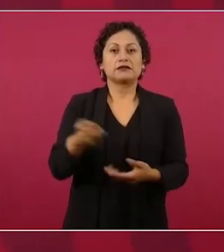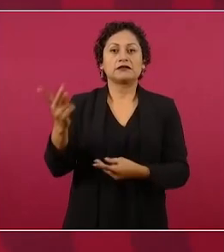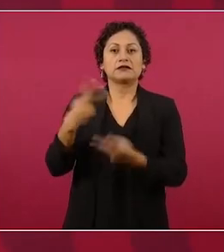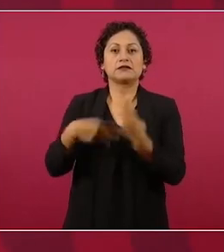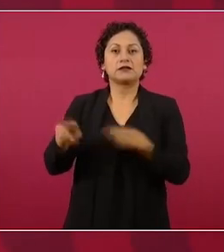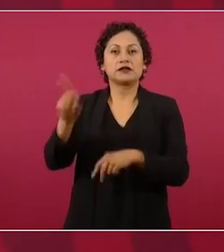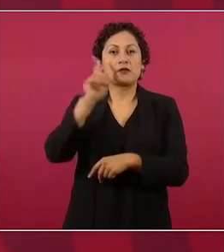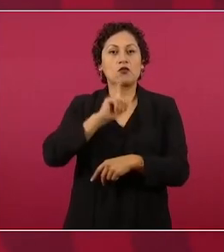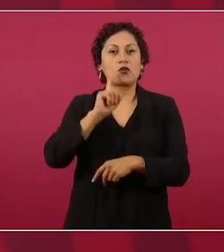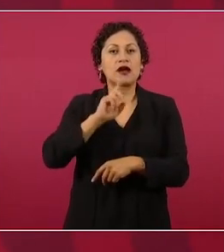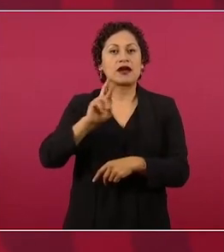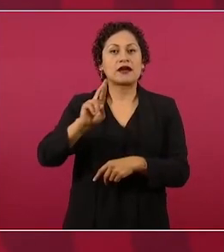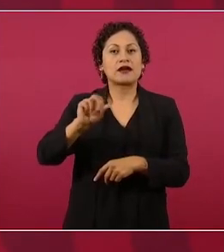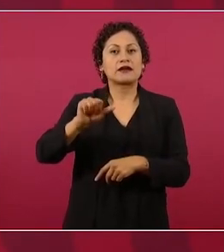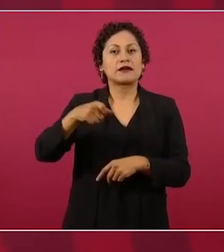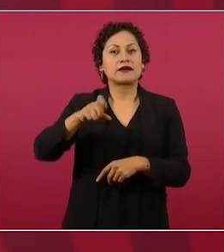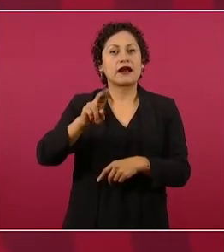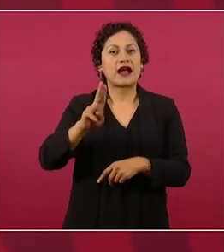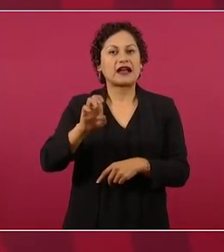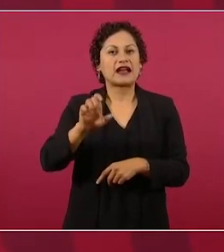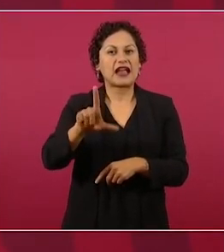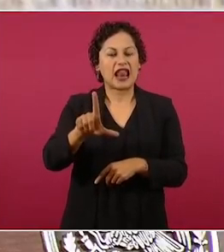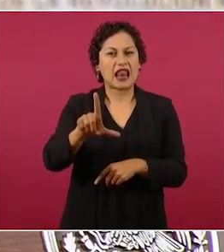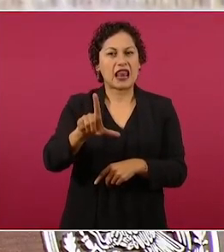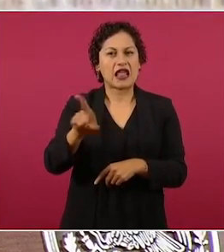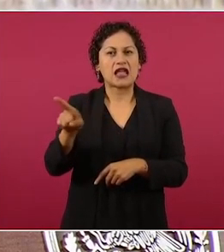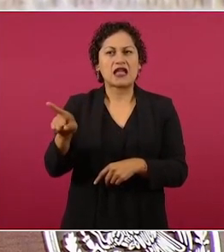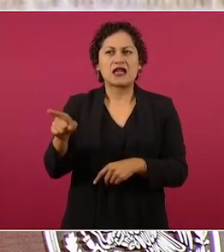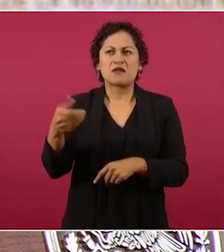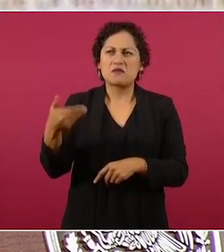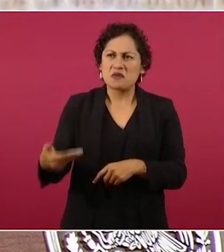Me llamó la atención, mucho,